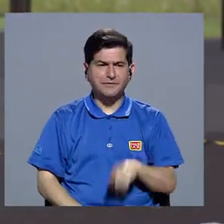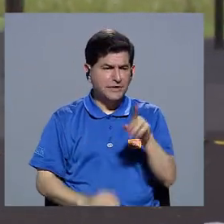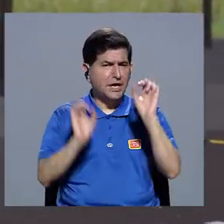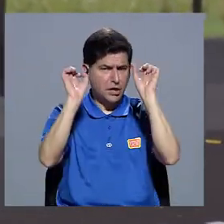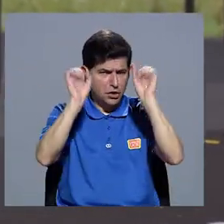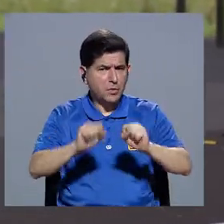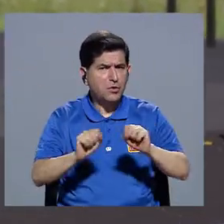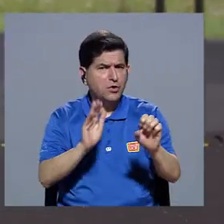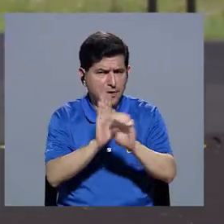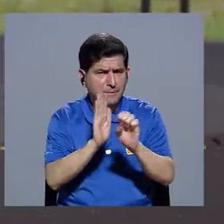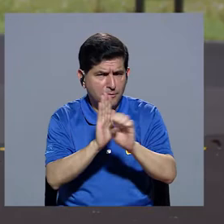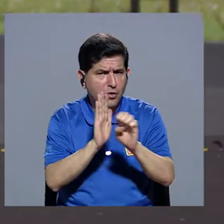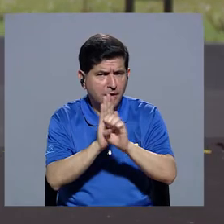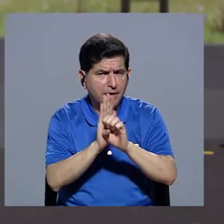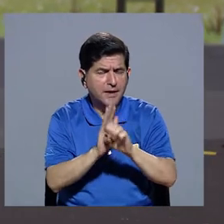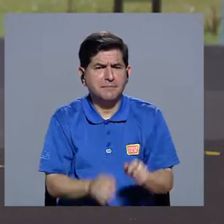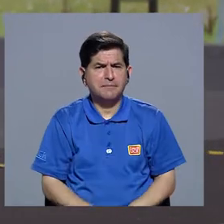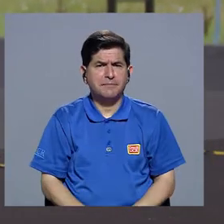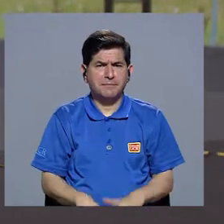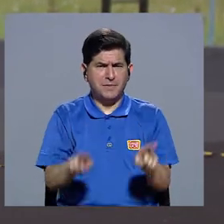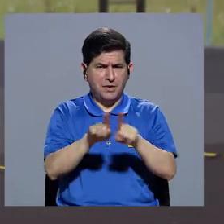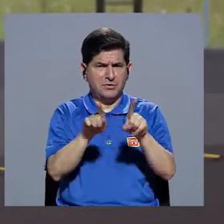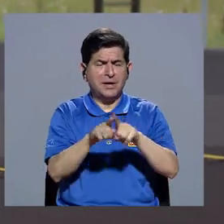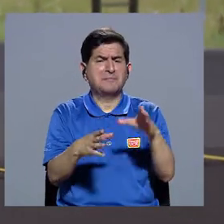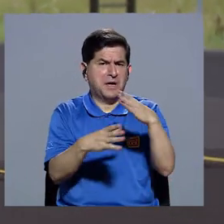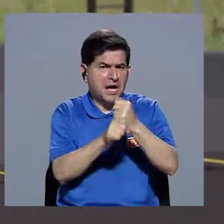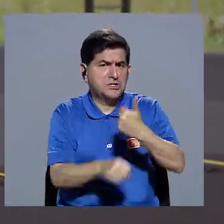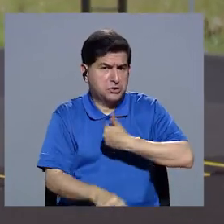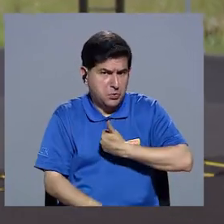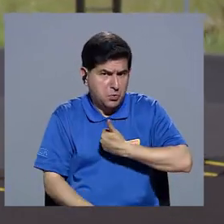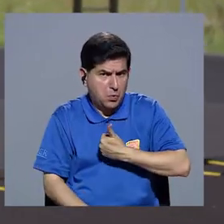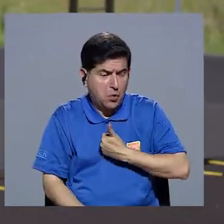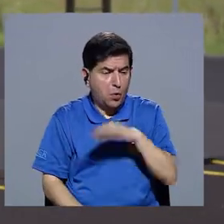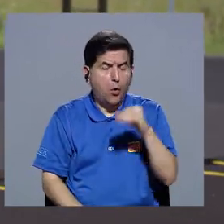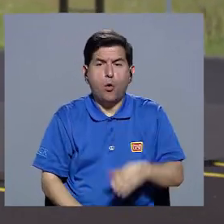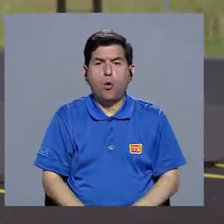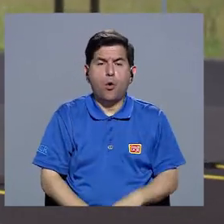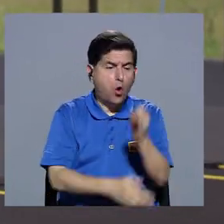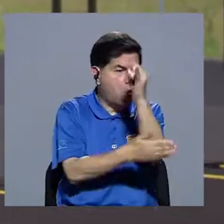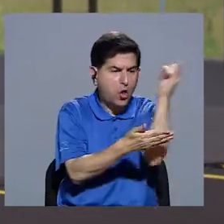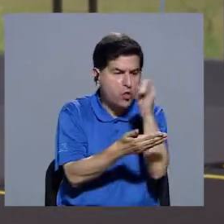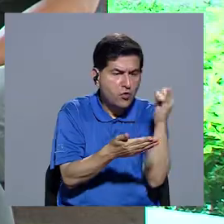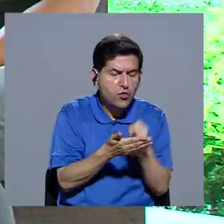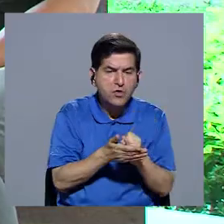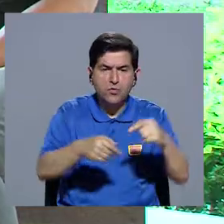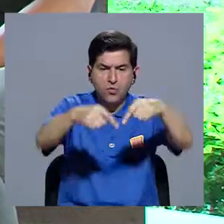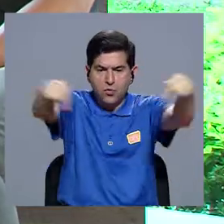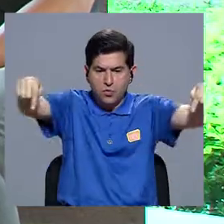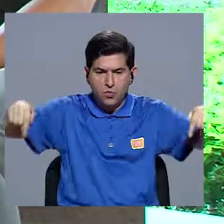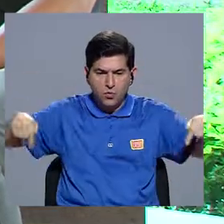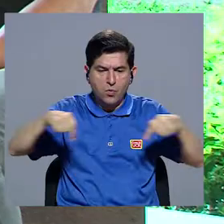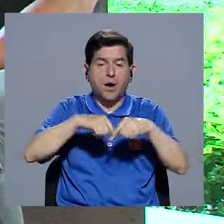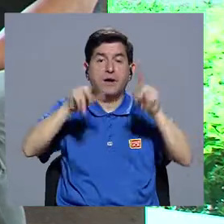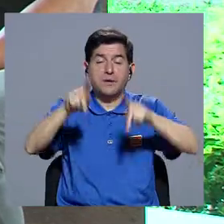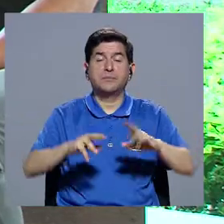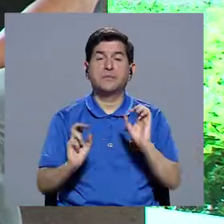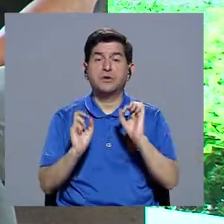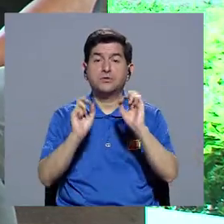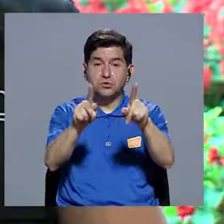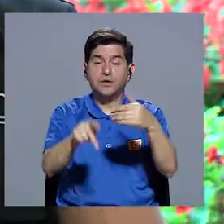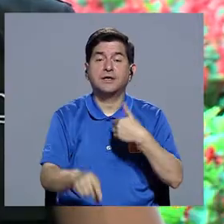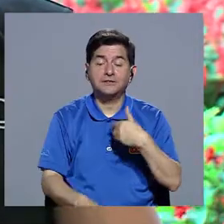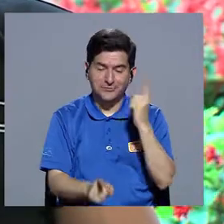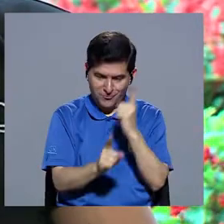se puede, por ejemplo, se podría conseguir, se puede hacer, se podría también dibujar en el suelo, las personas podrían tener opciones también.